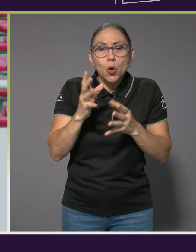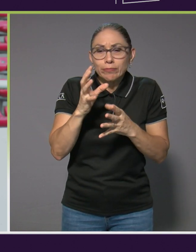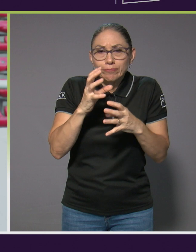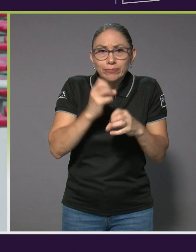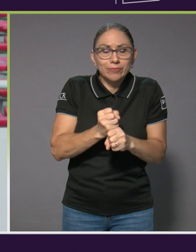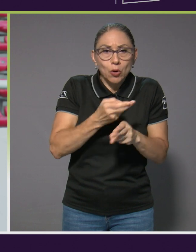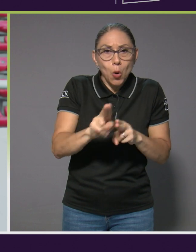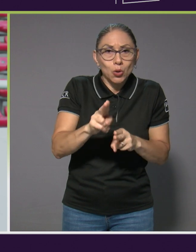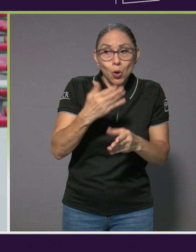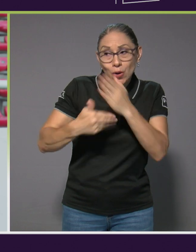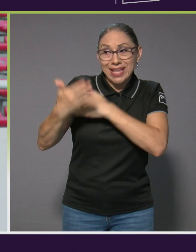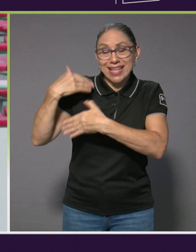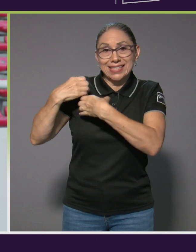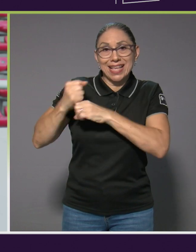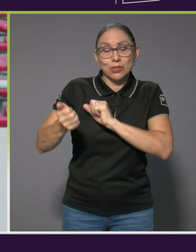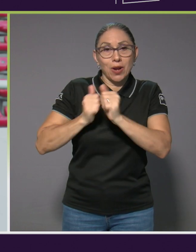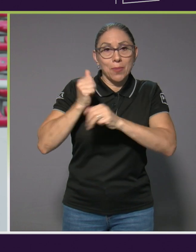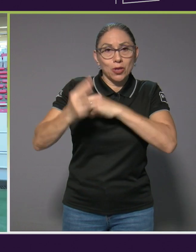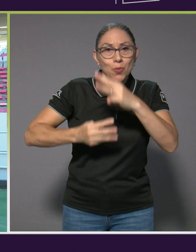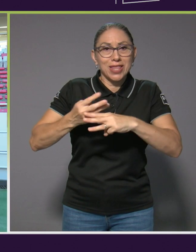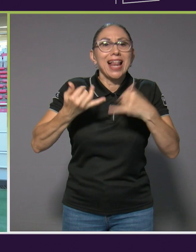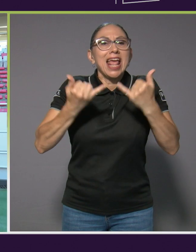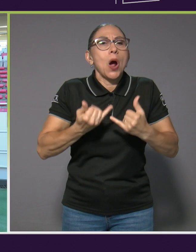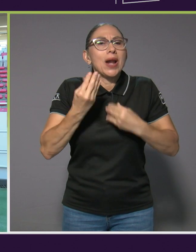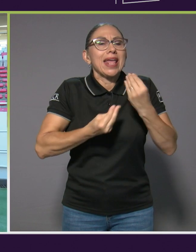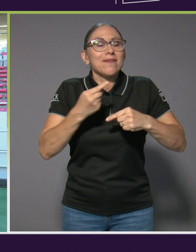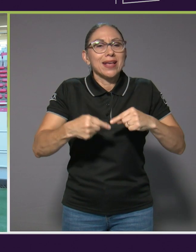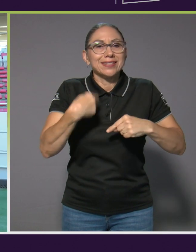y lo que vamos a hacer ahora para los Juegos Panamericanos.